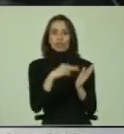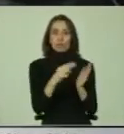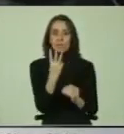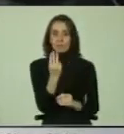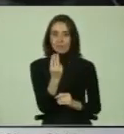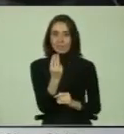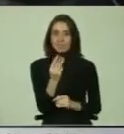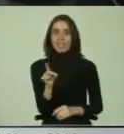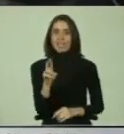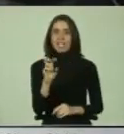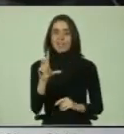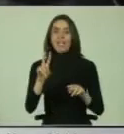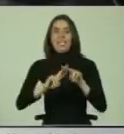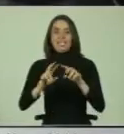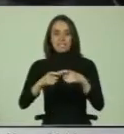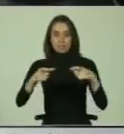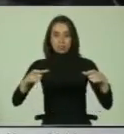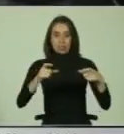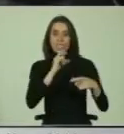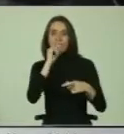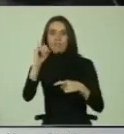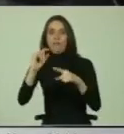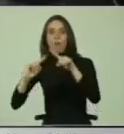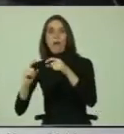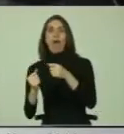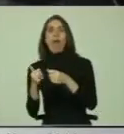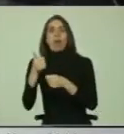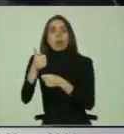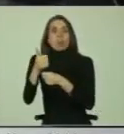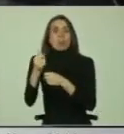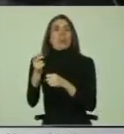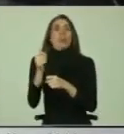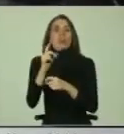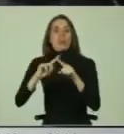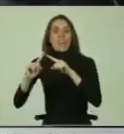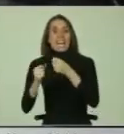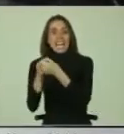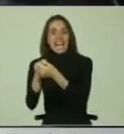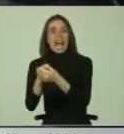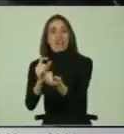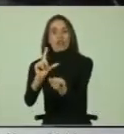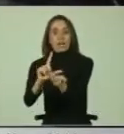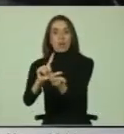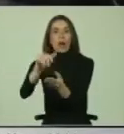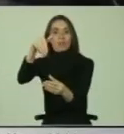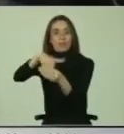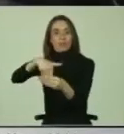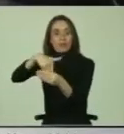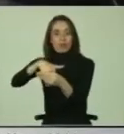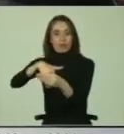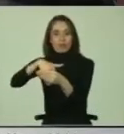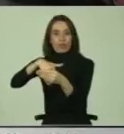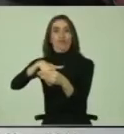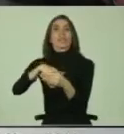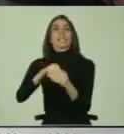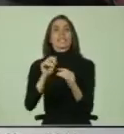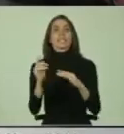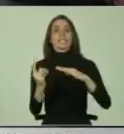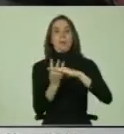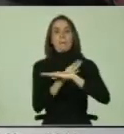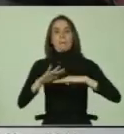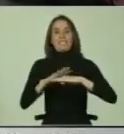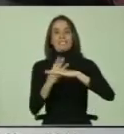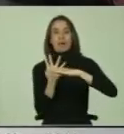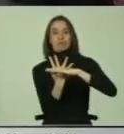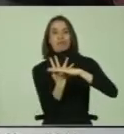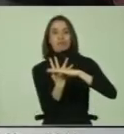cartilla destinada a informar al delegado o delegada del local de votación y a los vocales de mesa sobre